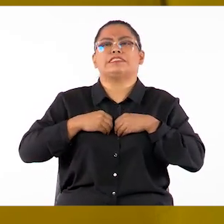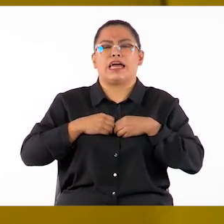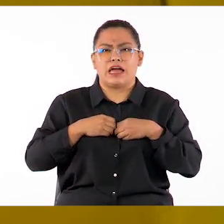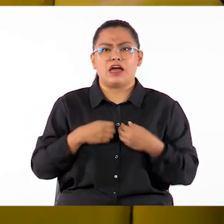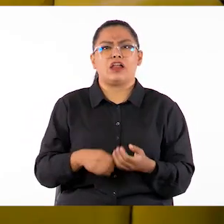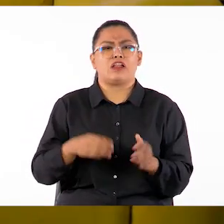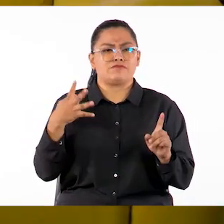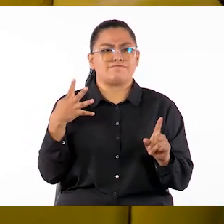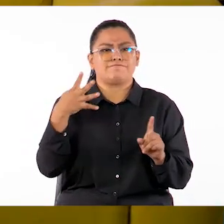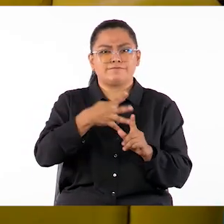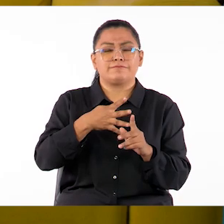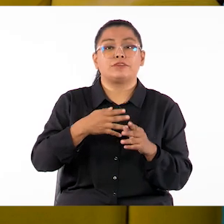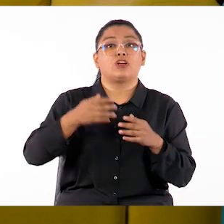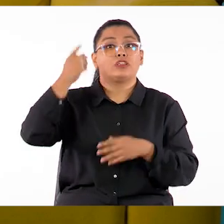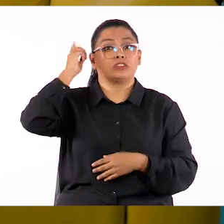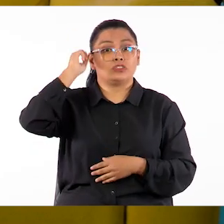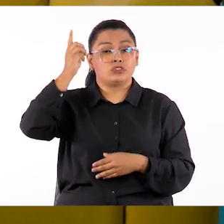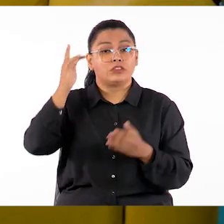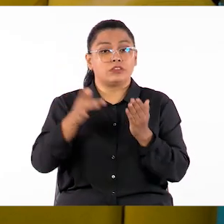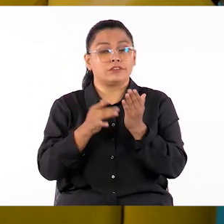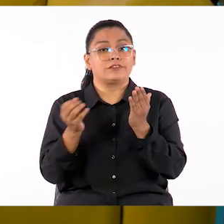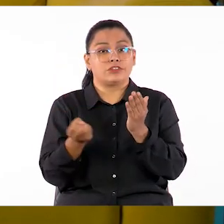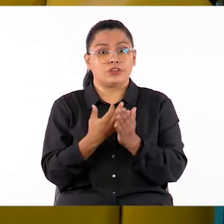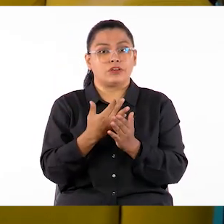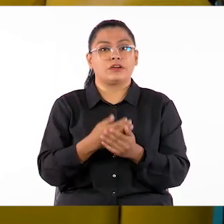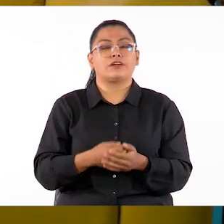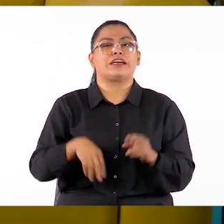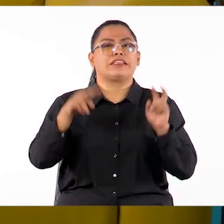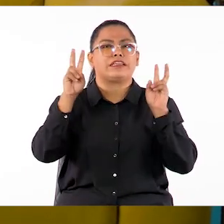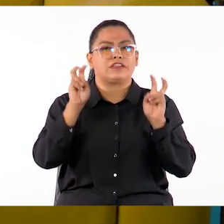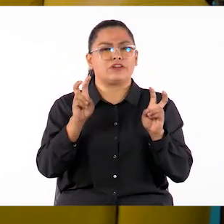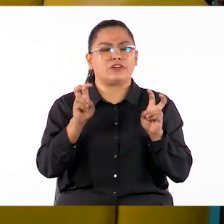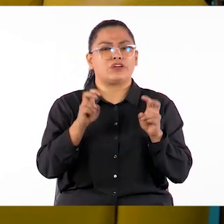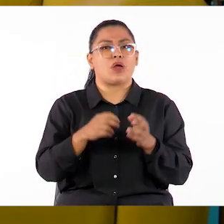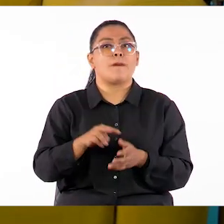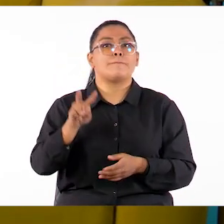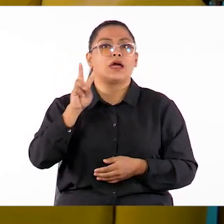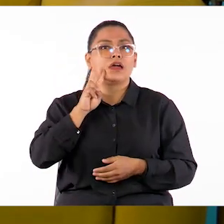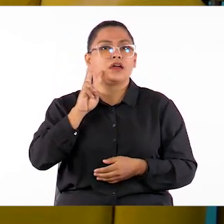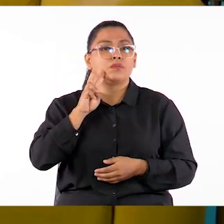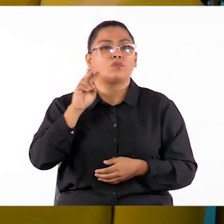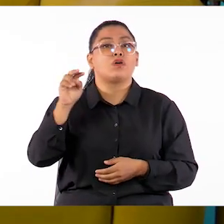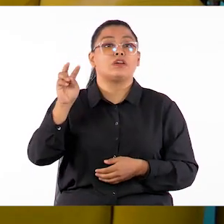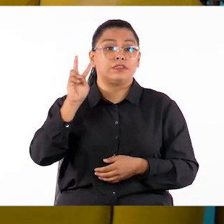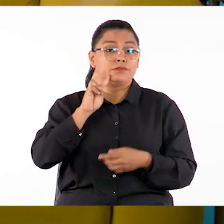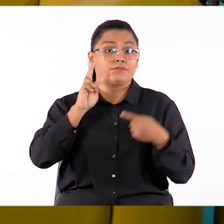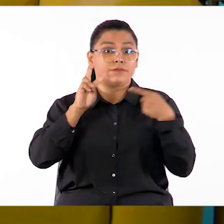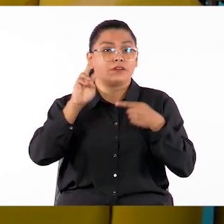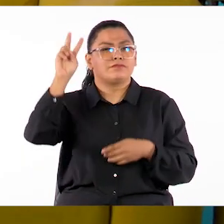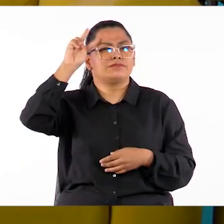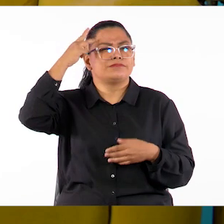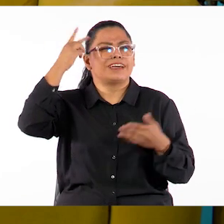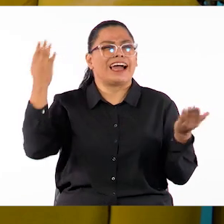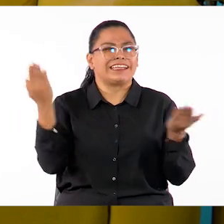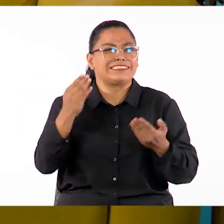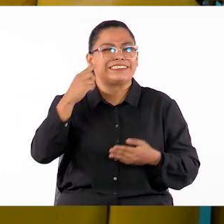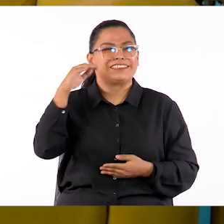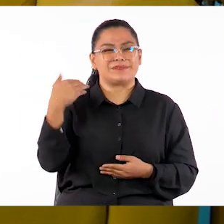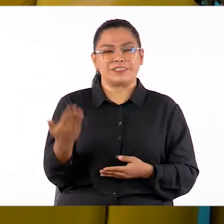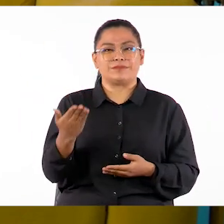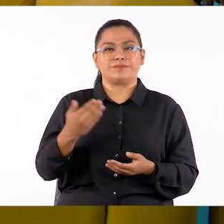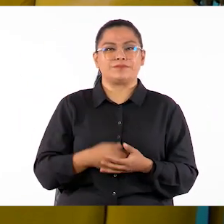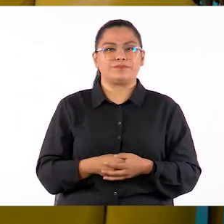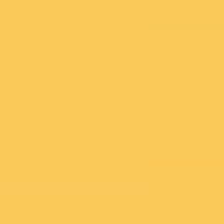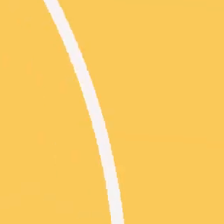digitales? Recordemos, el contenido es un verbo y el verbo significa acción. ¡Hasta la